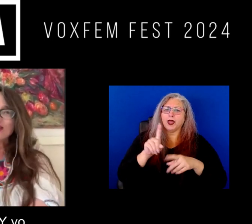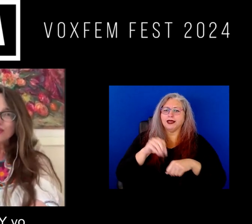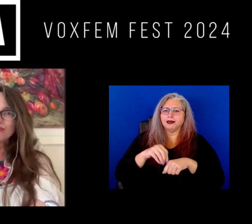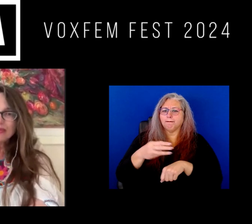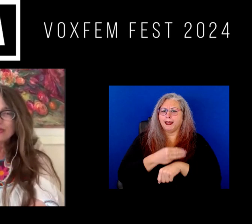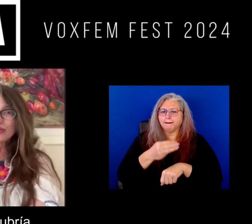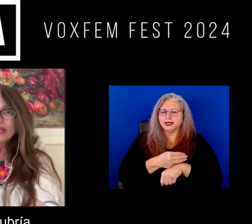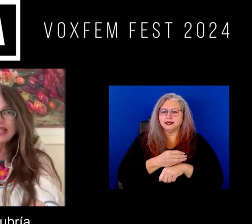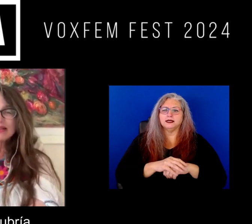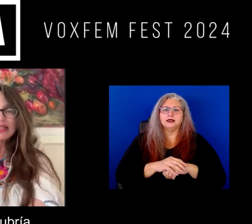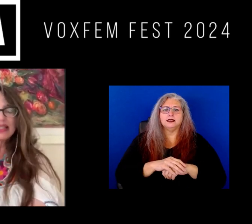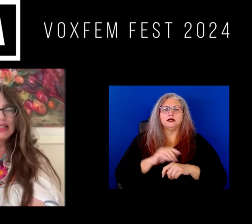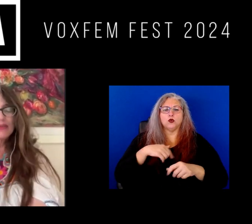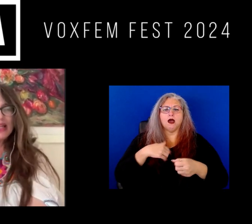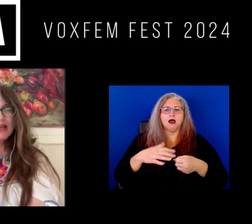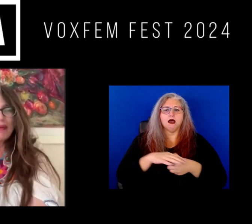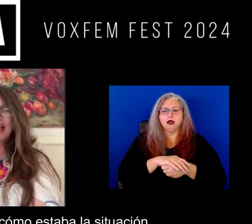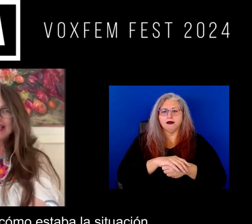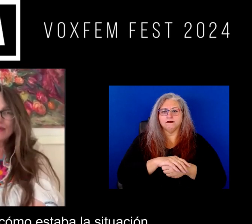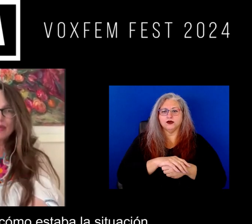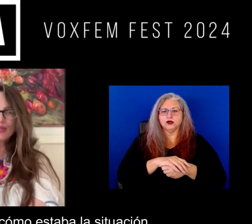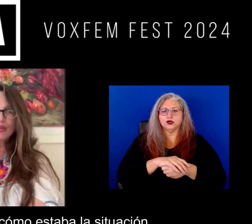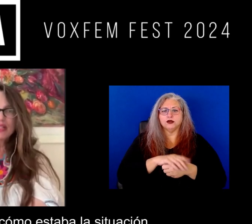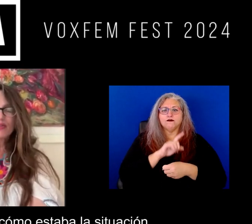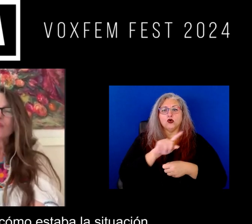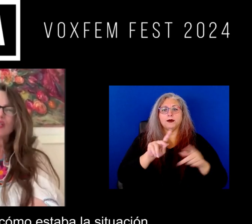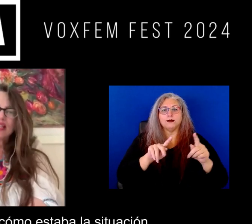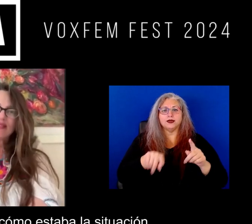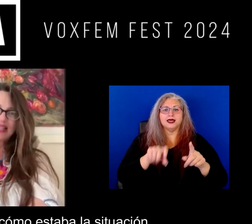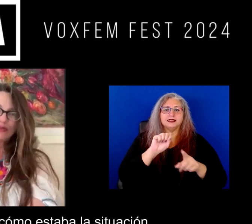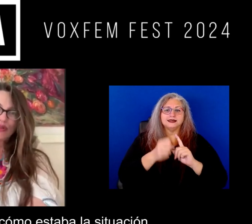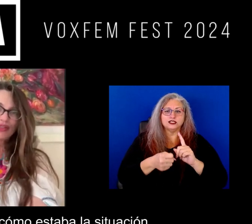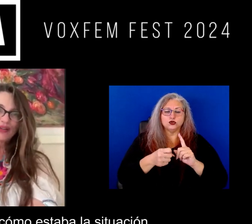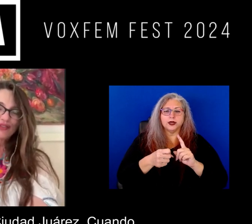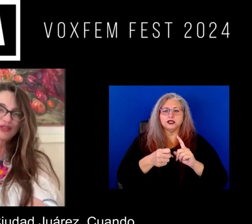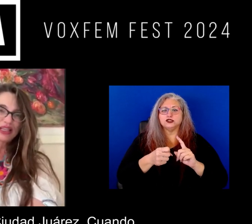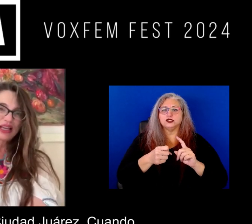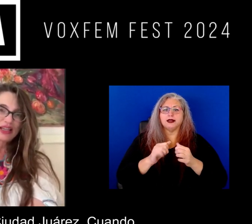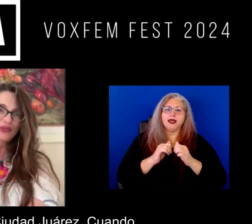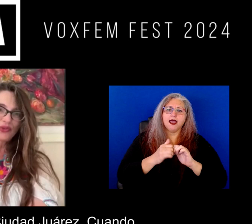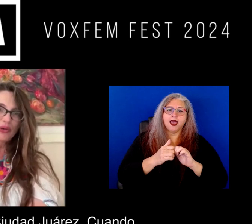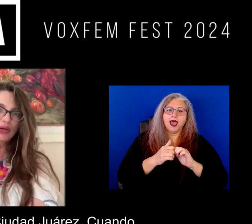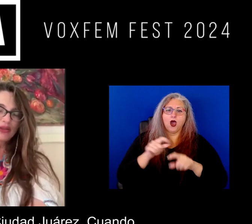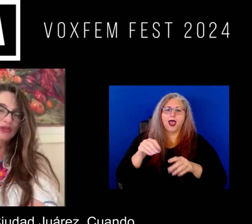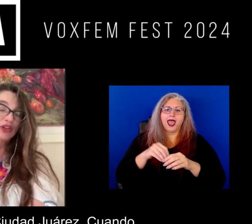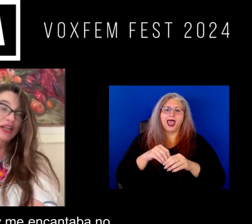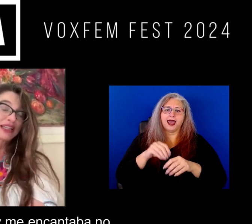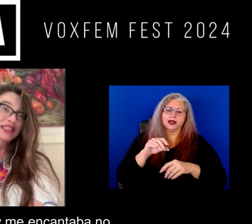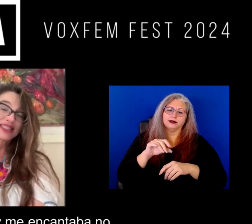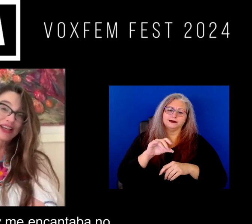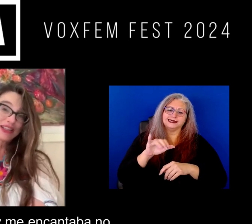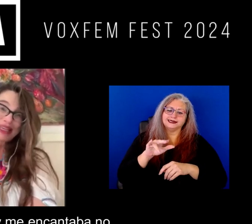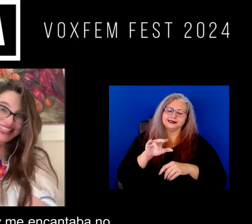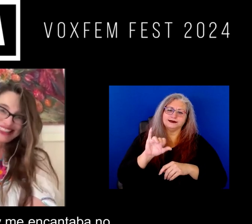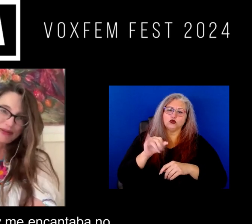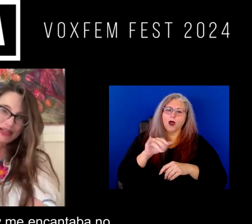Y yo cubría para esas personas cómo estaba la situación en la frontera en Ciudad Juárez, cuando llegó la